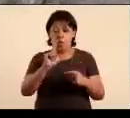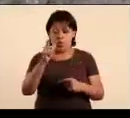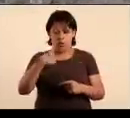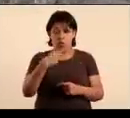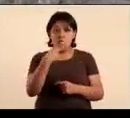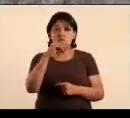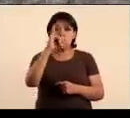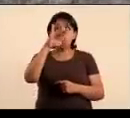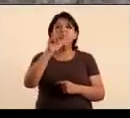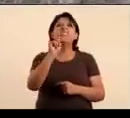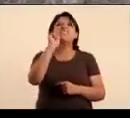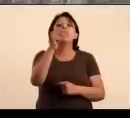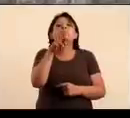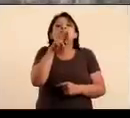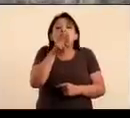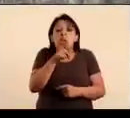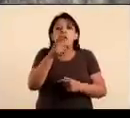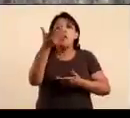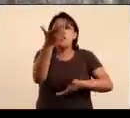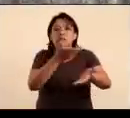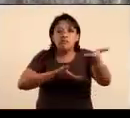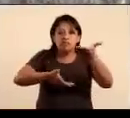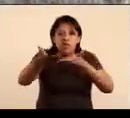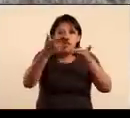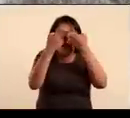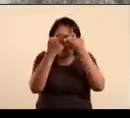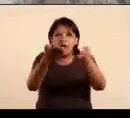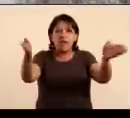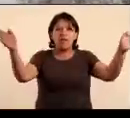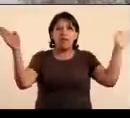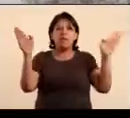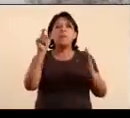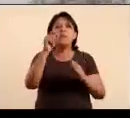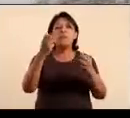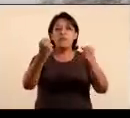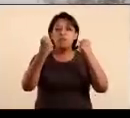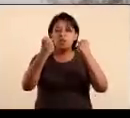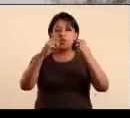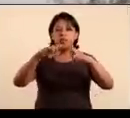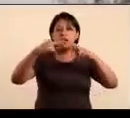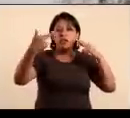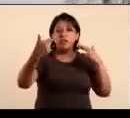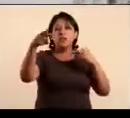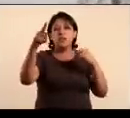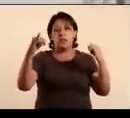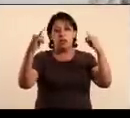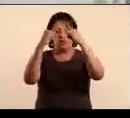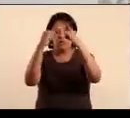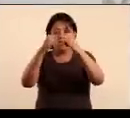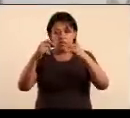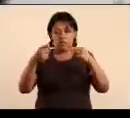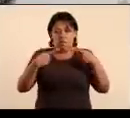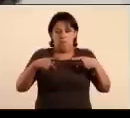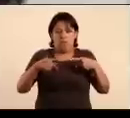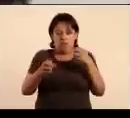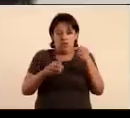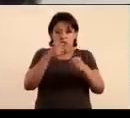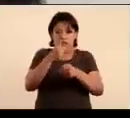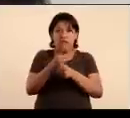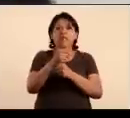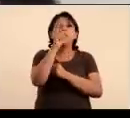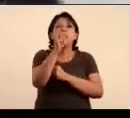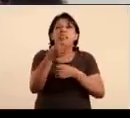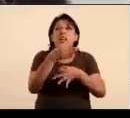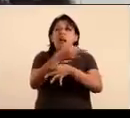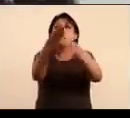significa mejorar bienes o servicios, ampliar horizontes y fortalecer las relaciones entre la institución y la sociedad. Significa dar un mensaje